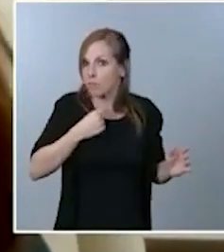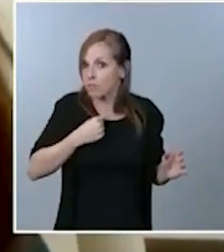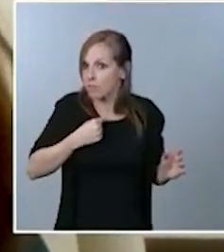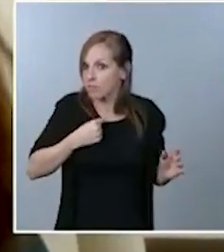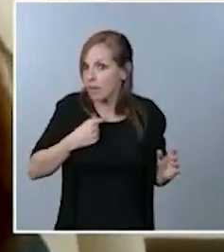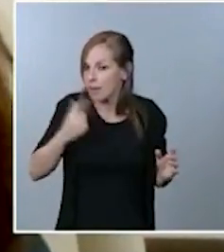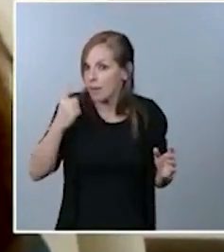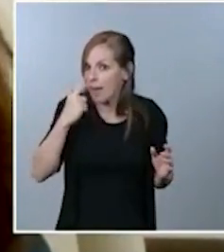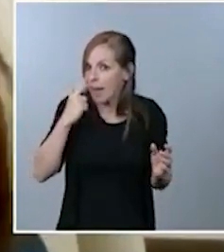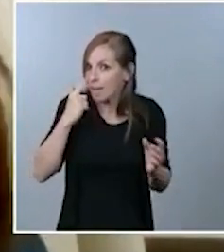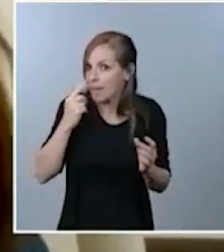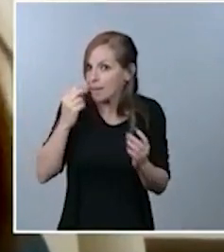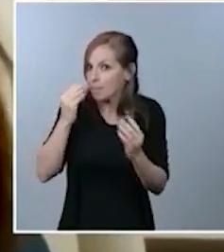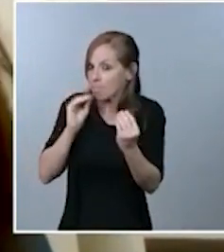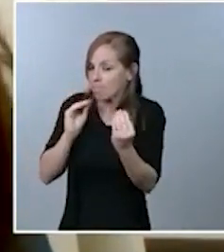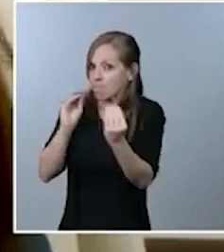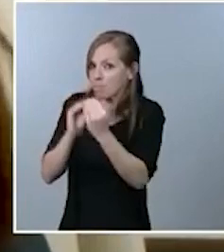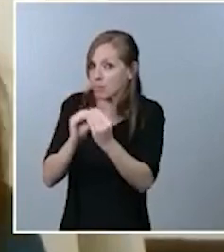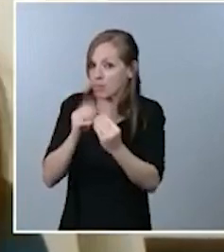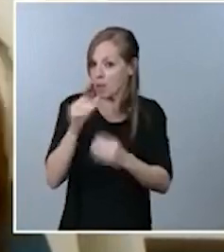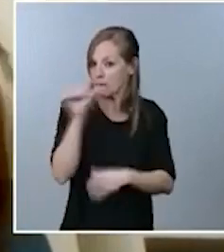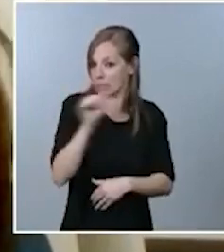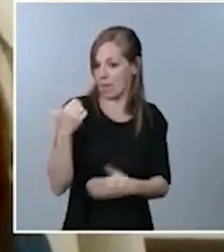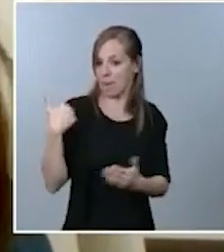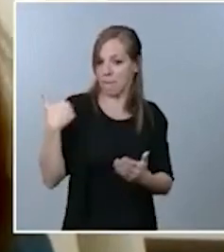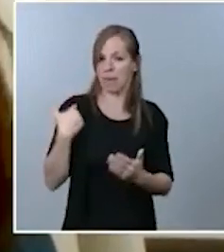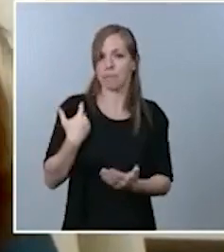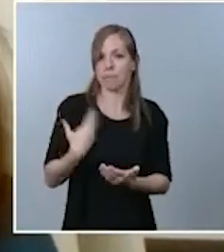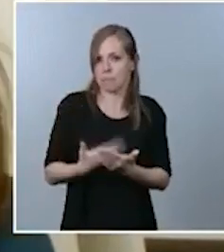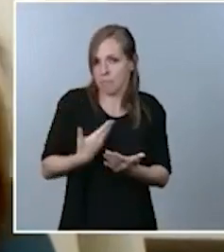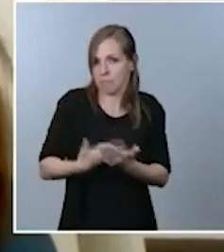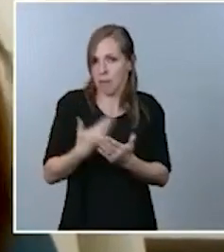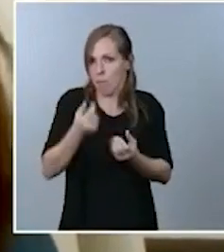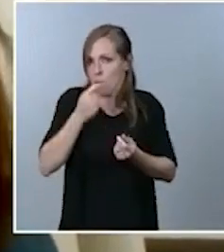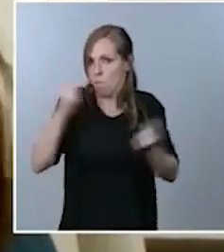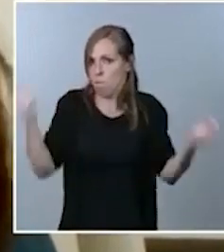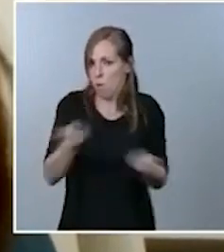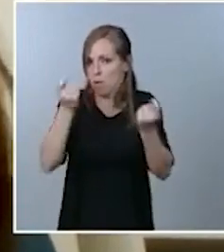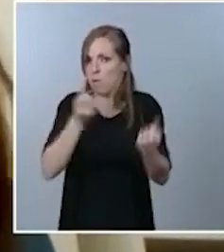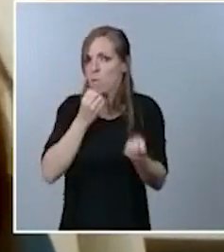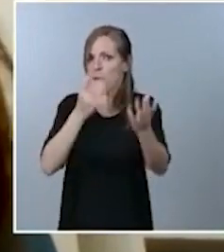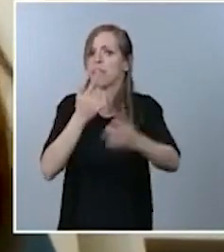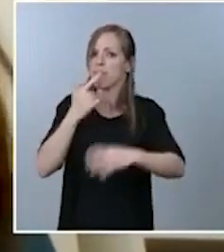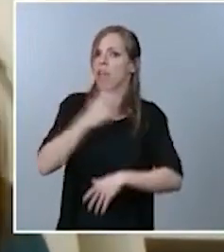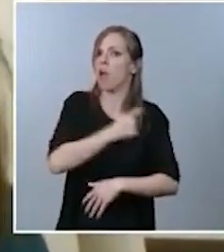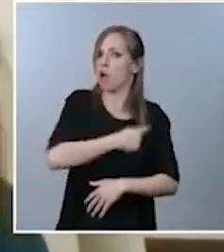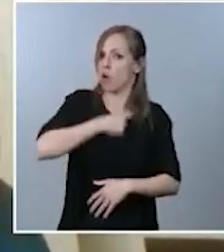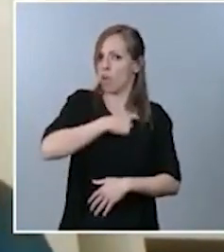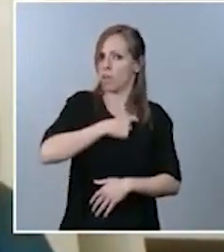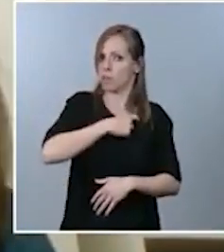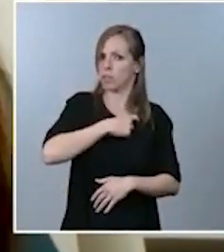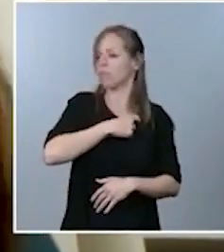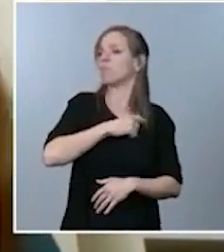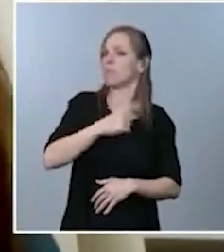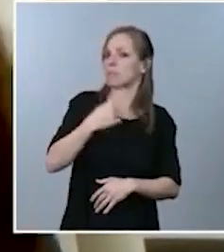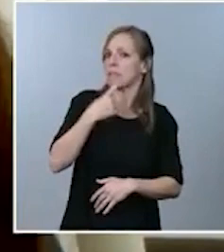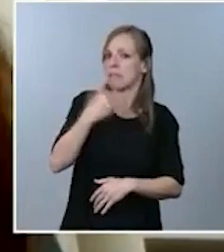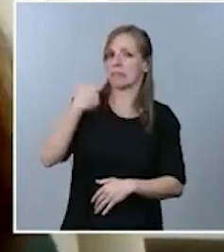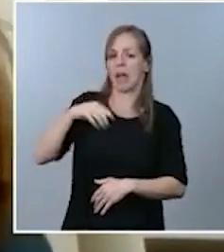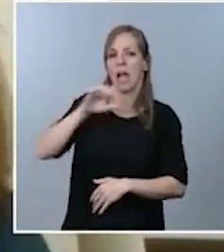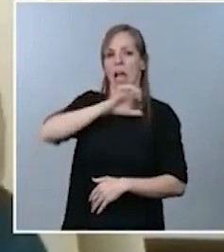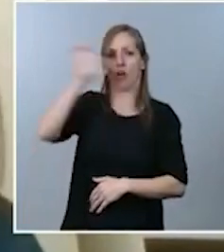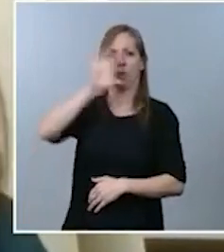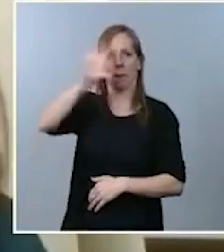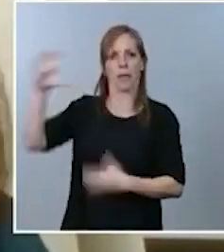publicado en las últimas semanas que, efectivamente, la Comisión ha autorizado ya a los Estados miembros a reducir el IVA de las mascarillas. Lo dijo el primer